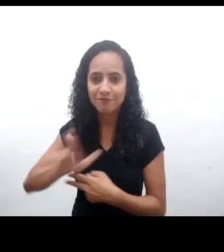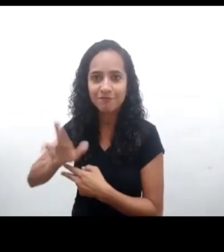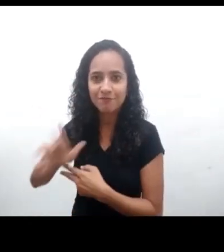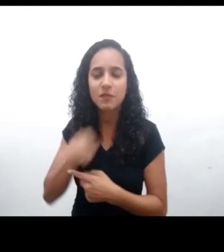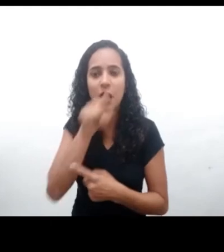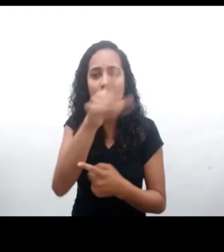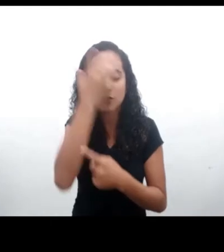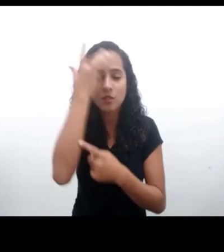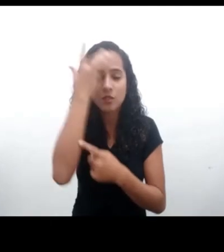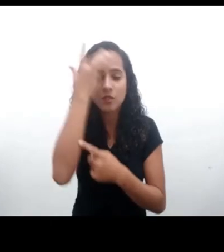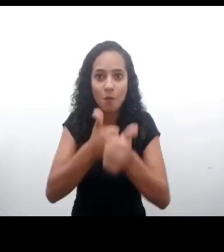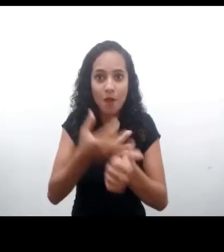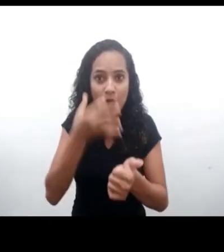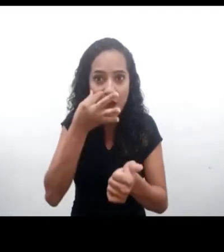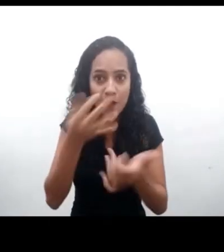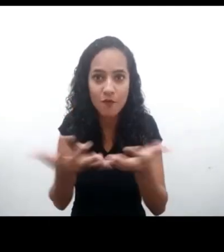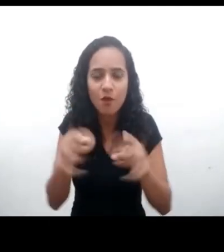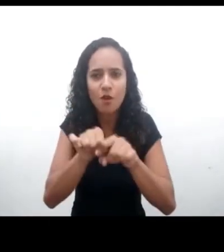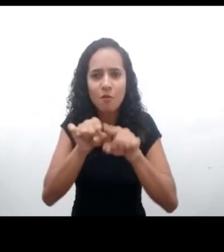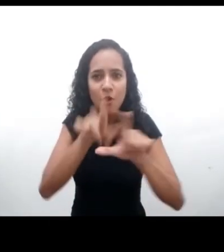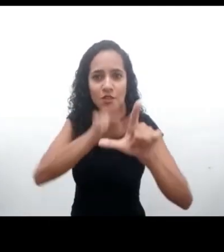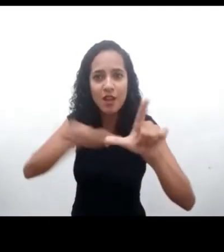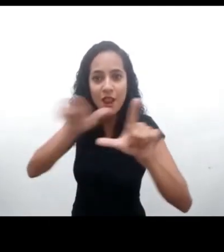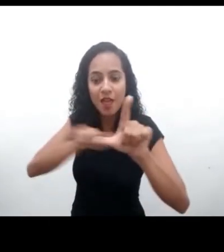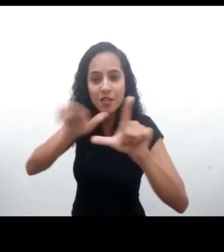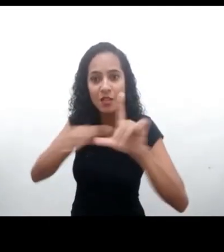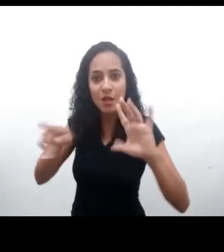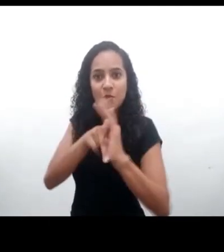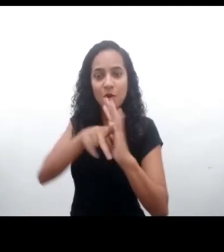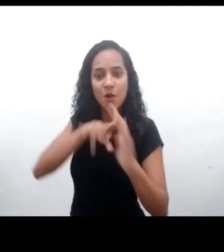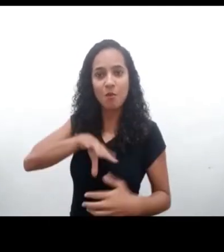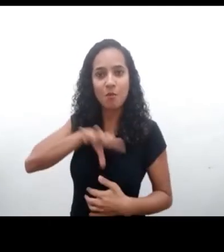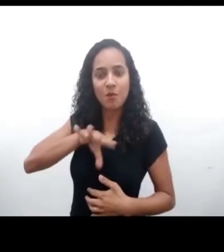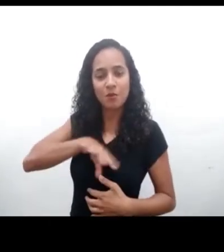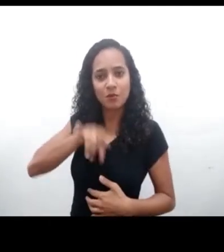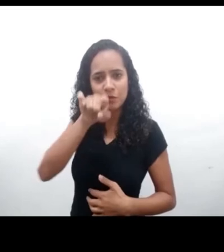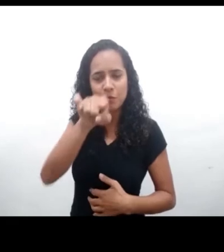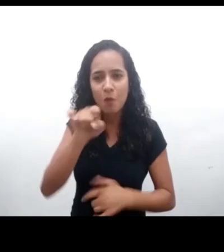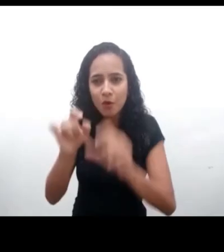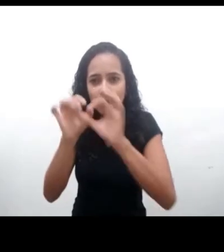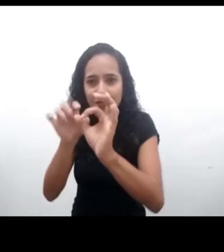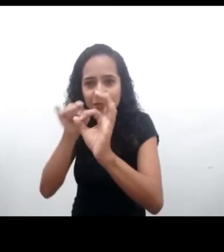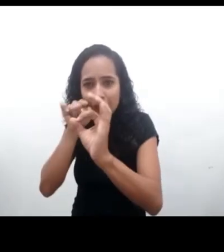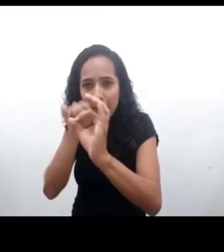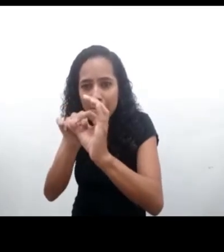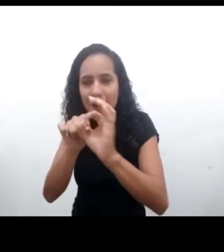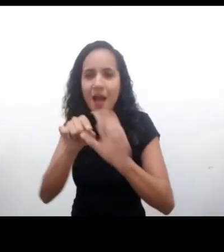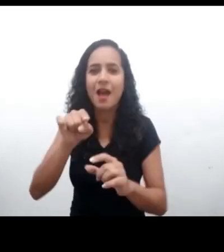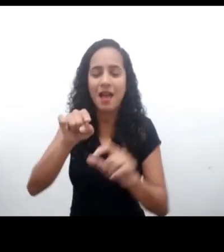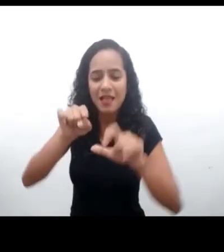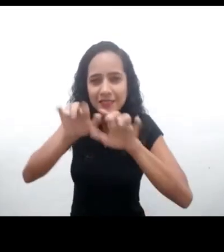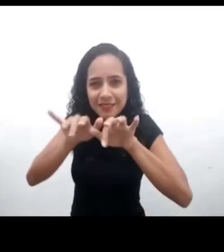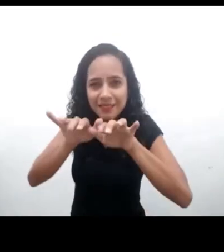opción disponible de idioma. Para quienes nos ven en vivo, es posible activar los subtítulos automáticos en